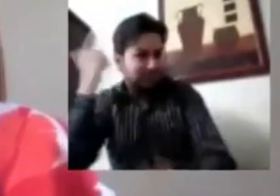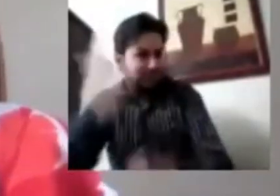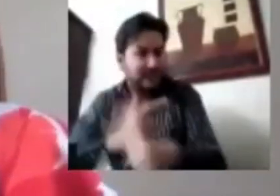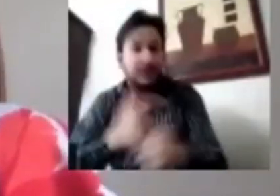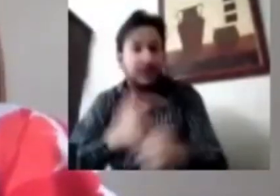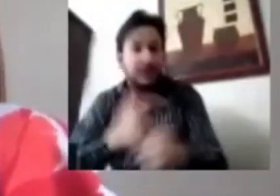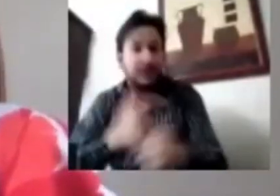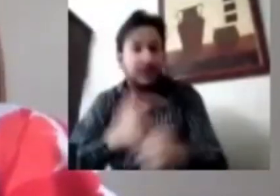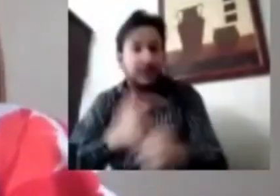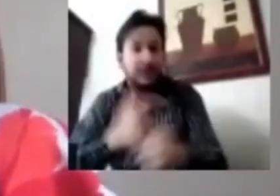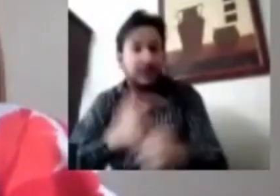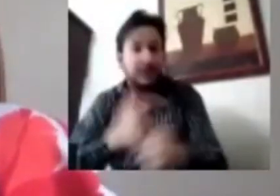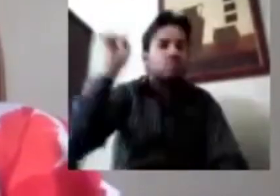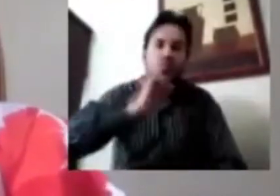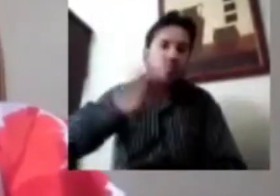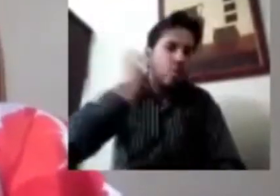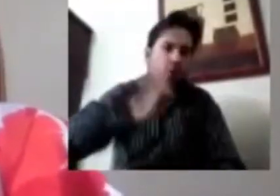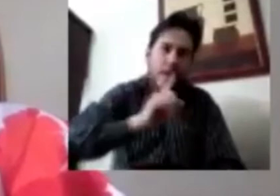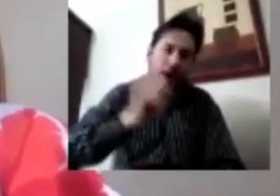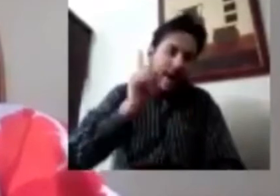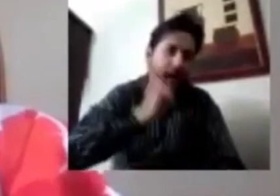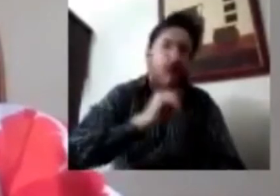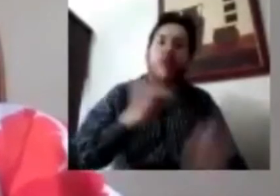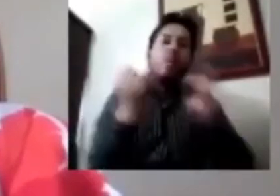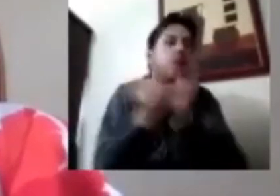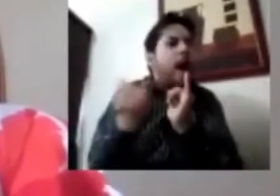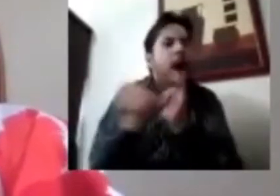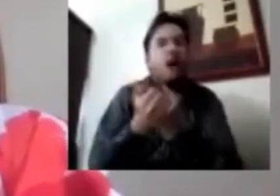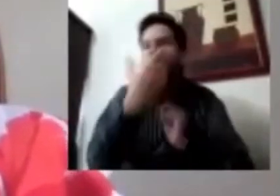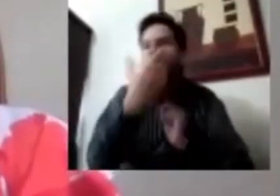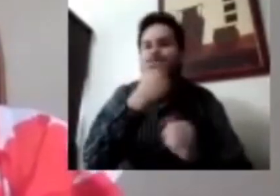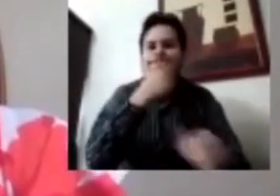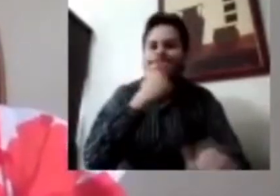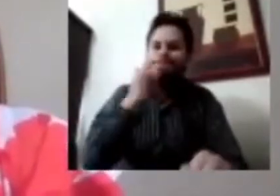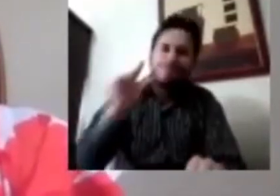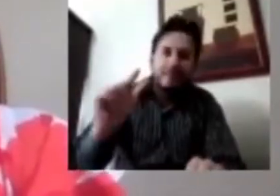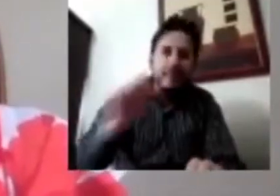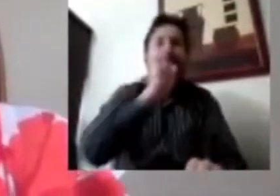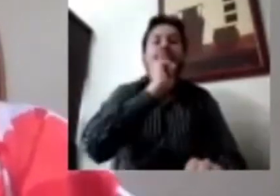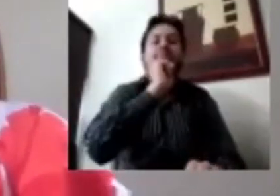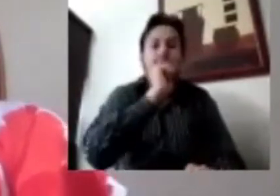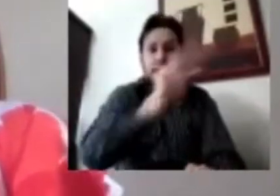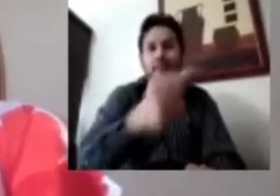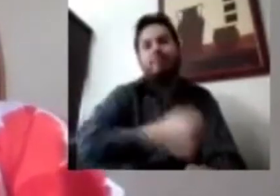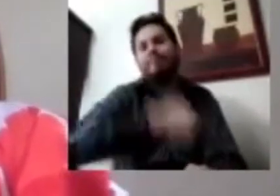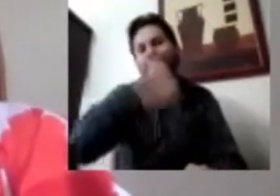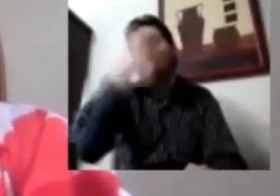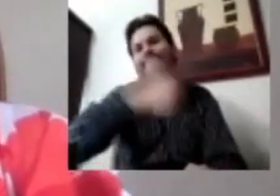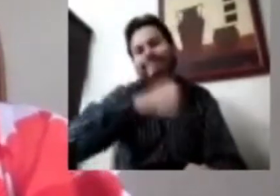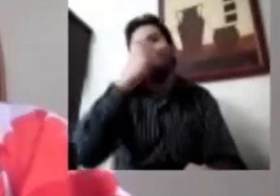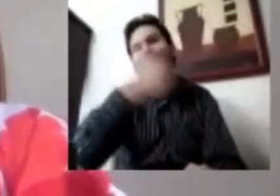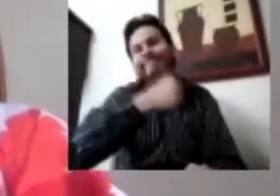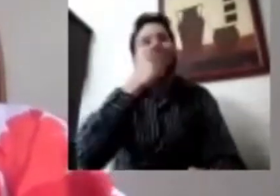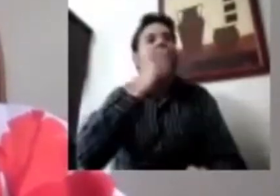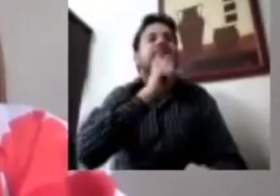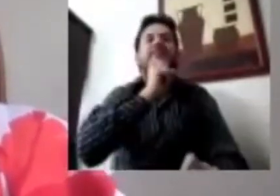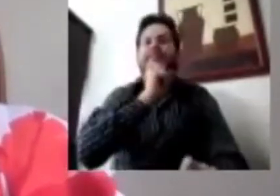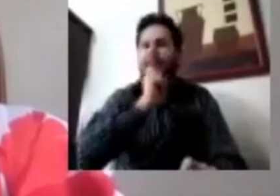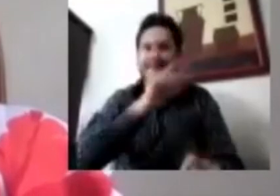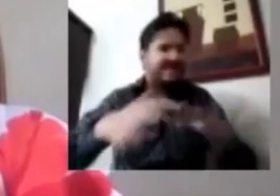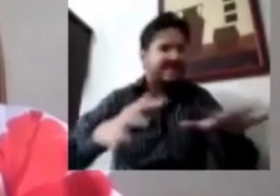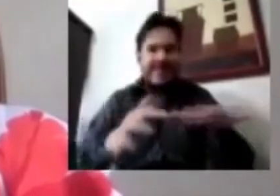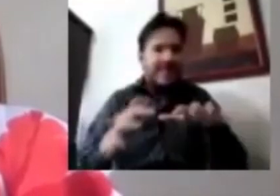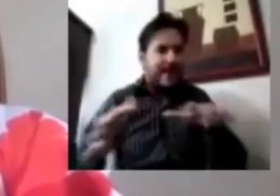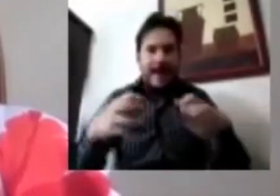mujeres que en varones, y es más alto también en adultos mayores. Entonces, se evidencian estos